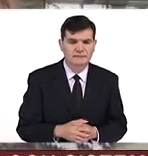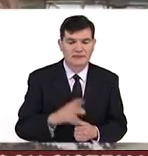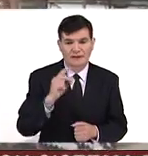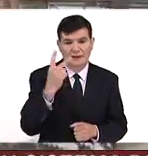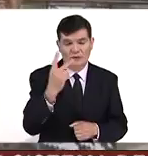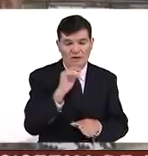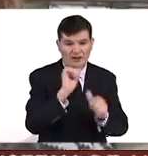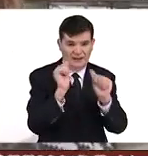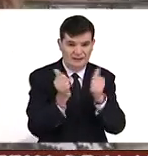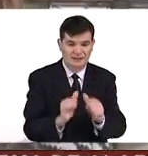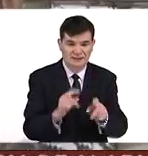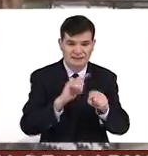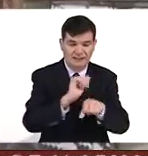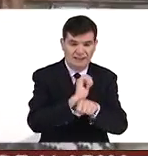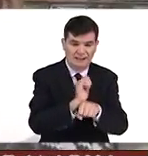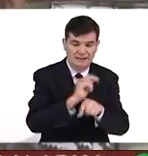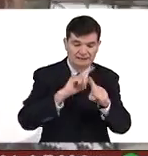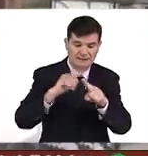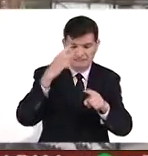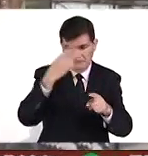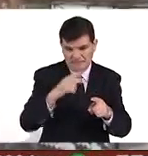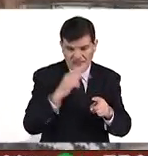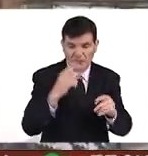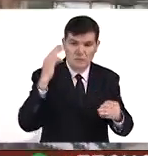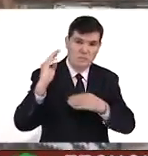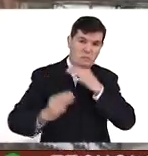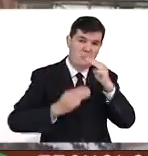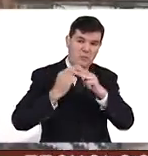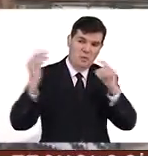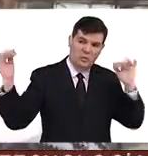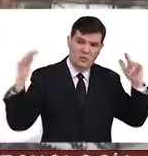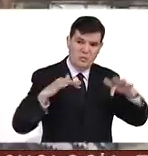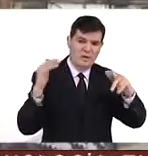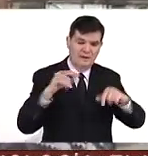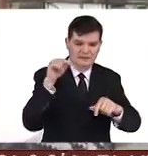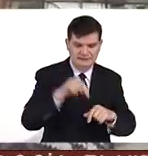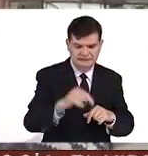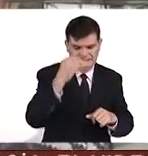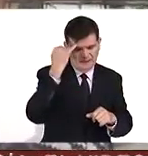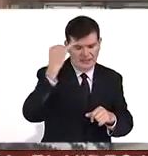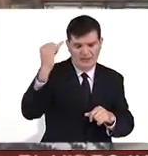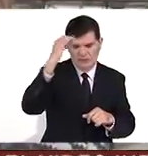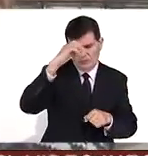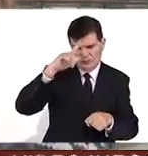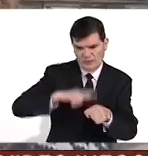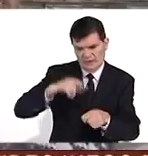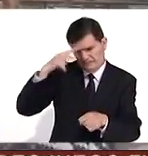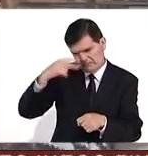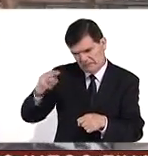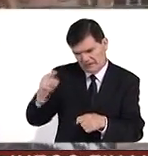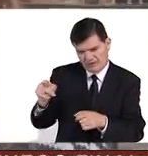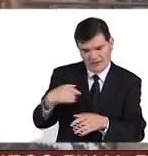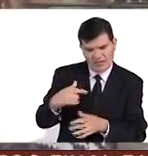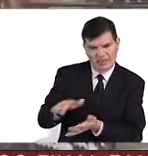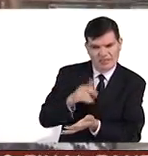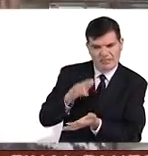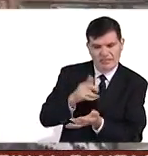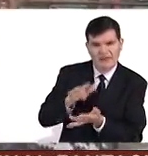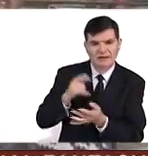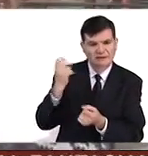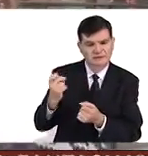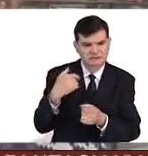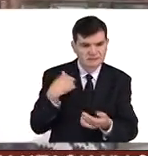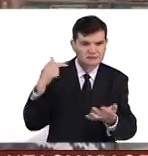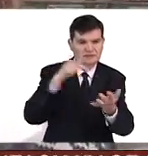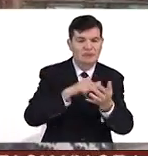22 artistas de México y de todo el mundo, inspirados en México, su cultura y su situación, llenan los